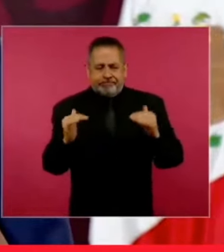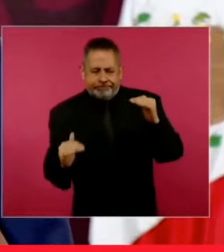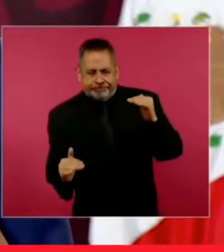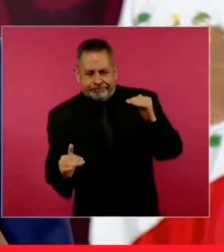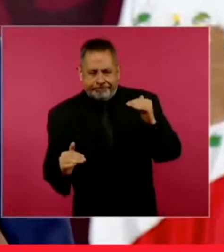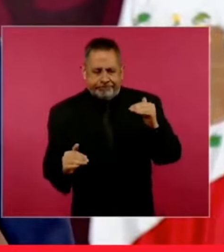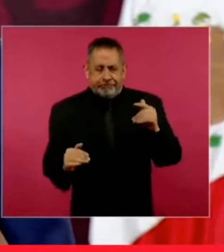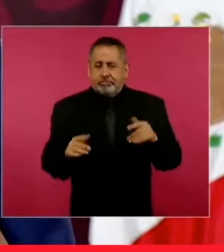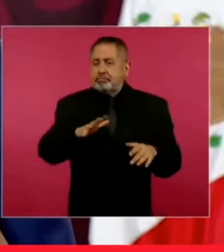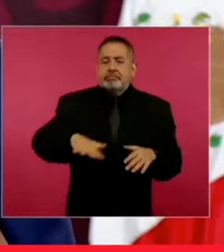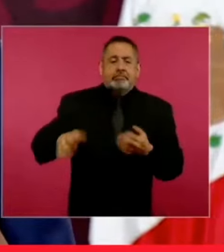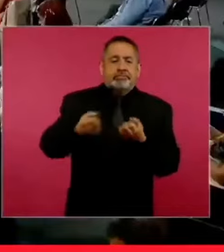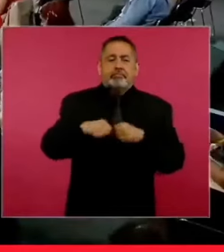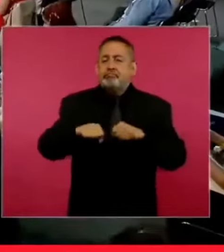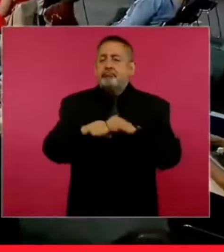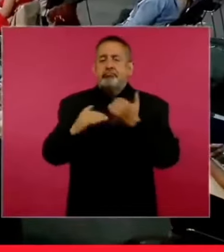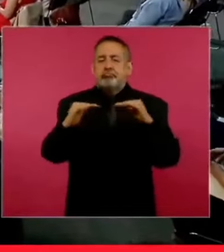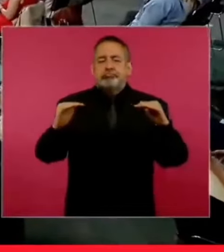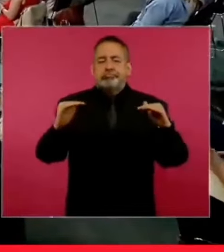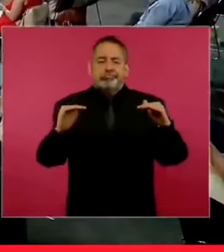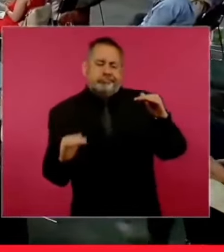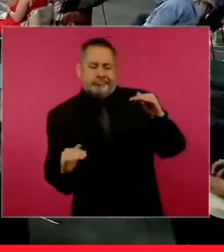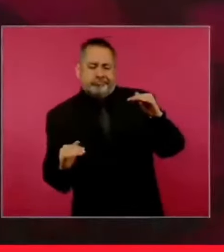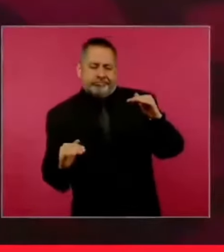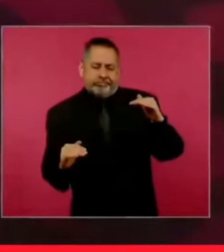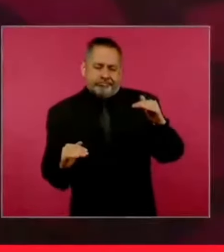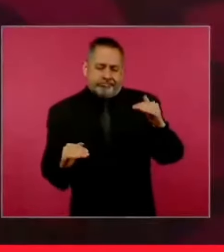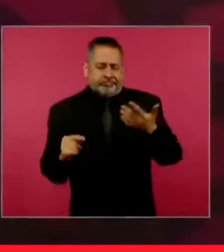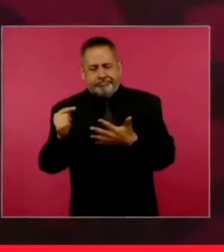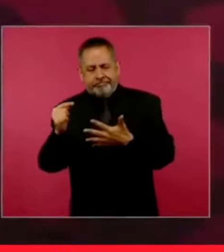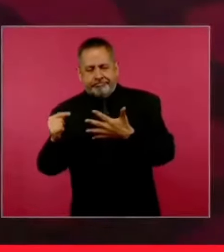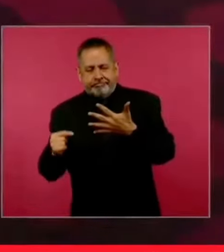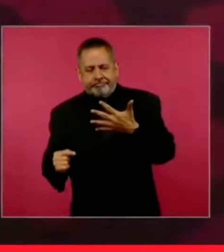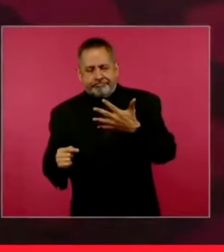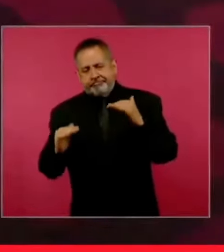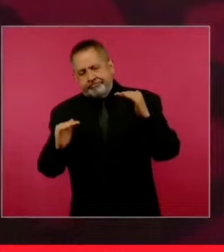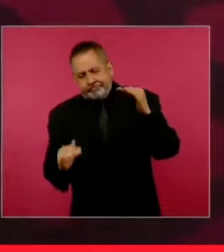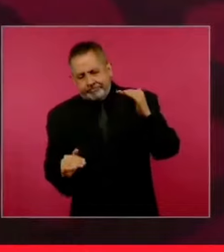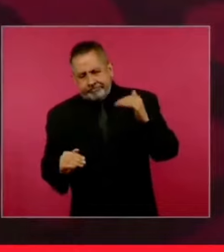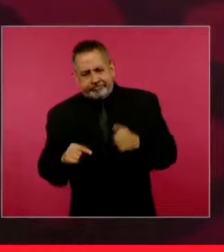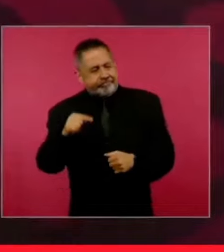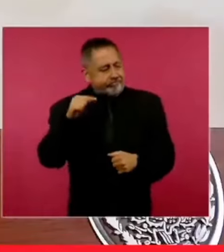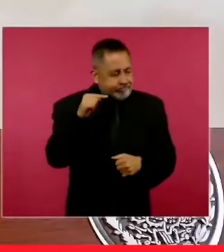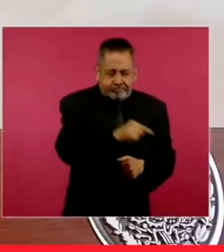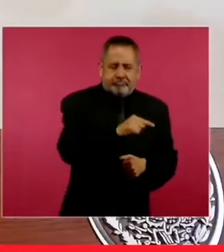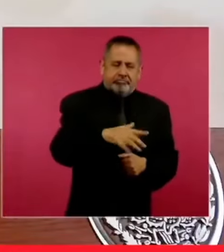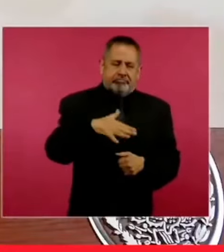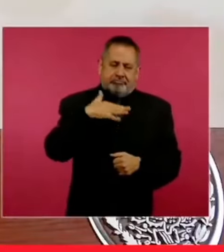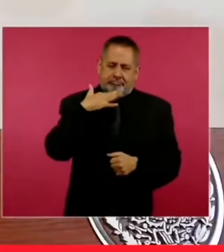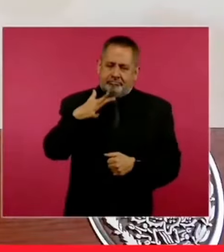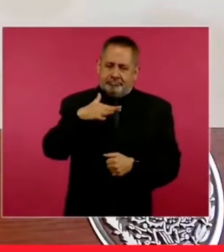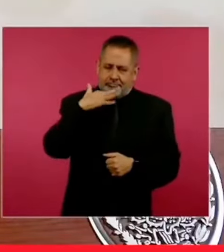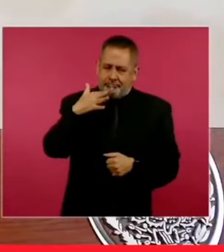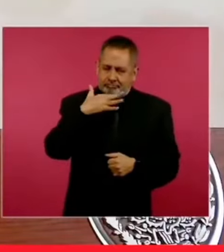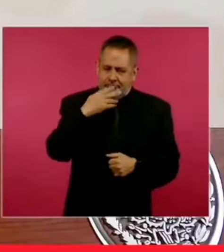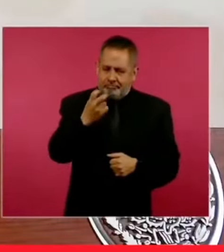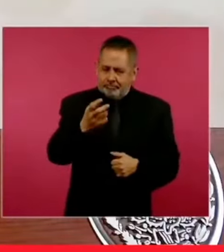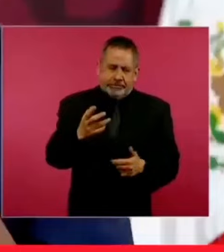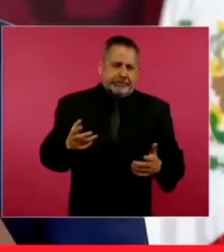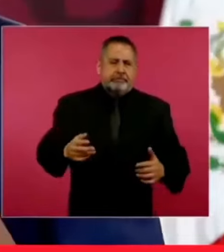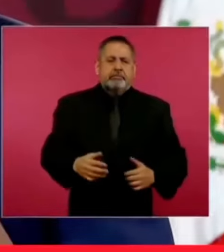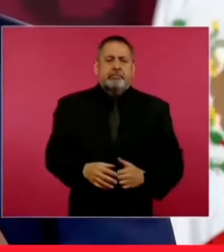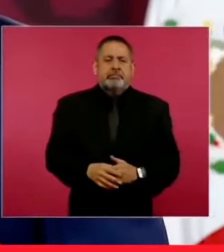la desigualdad social y de otros males, la corrupción. Entonces,